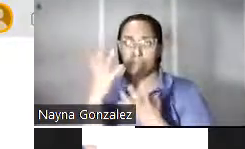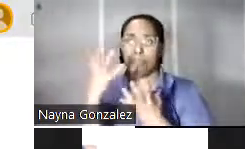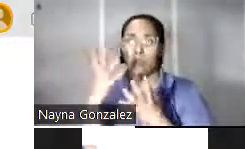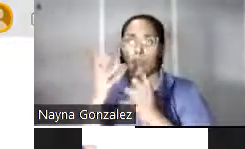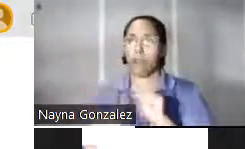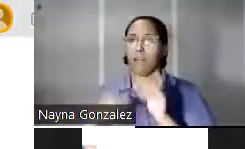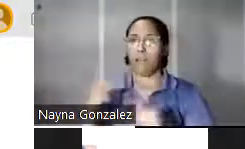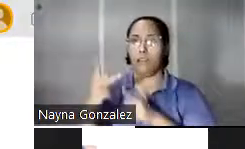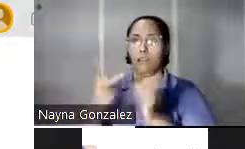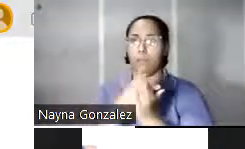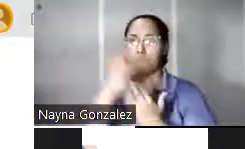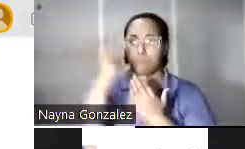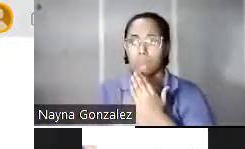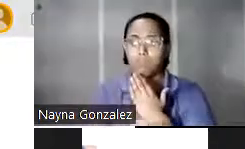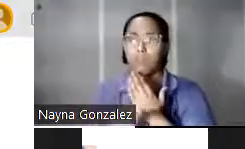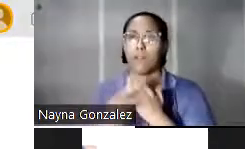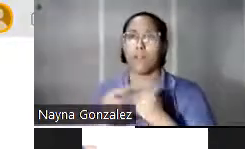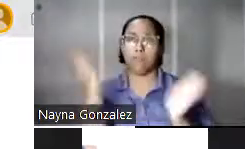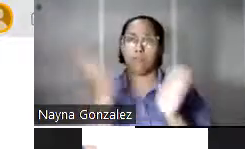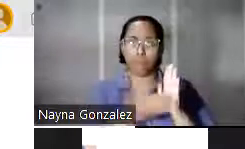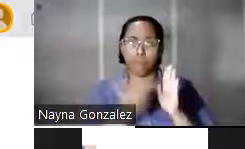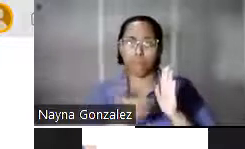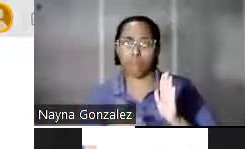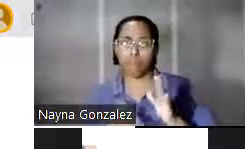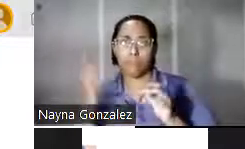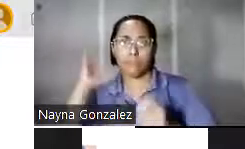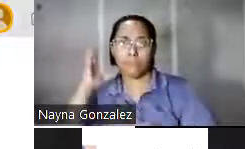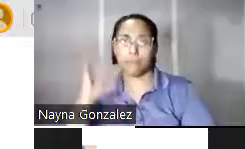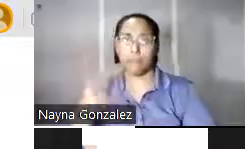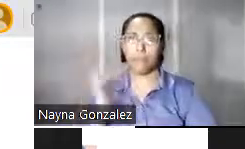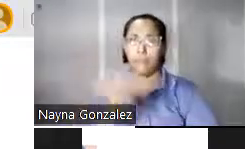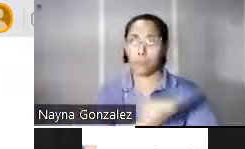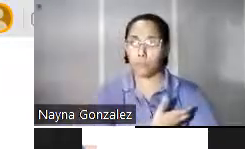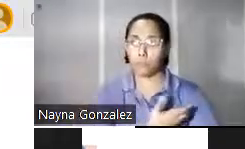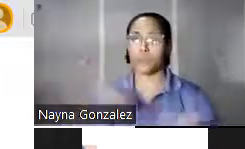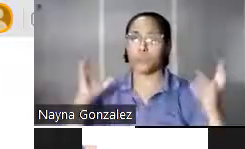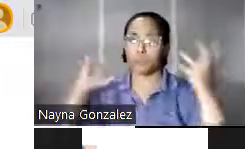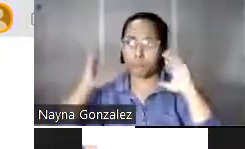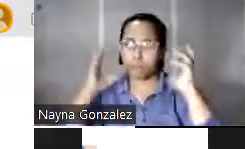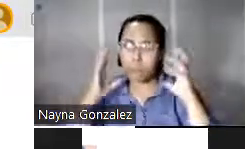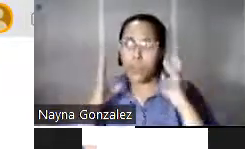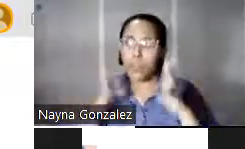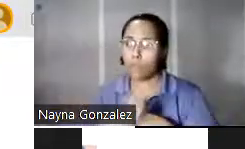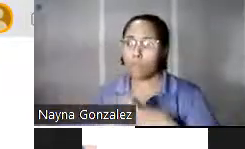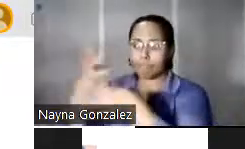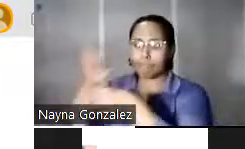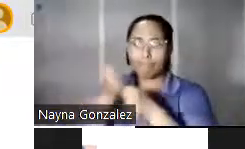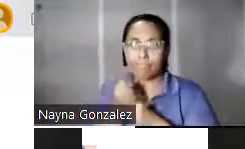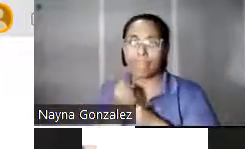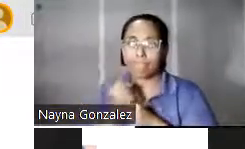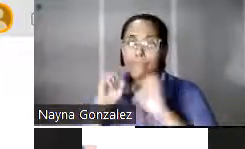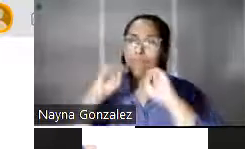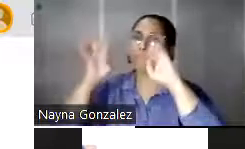y a los archivos sonoros. Nuestra radio asumió entonces con creatividad y sin